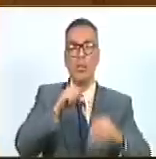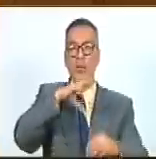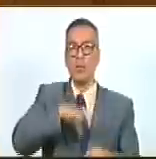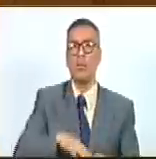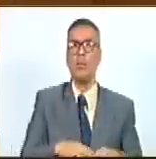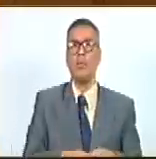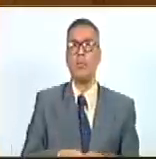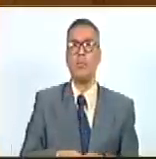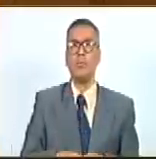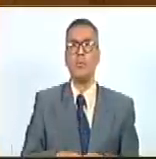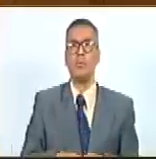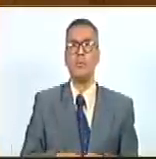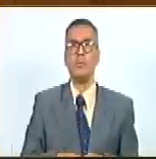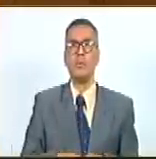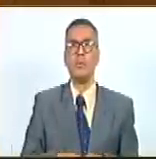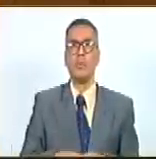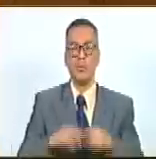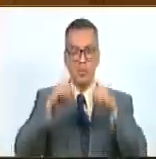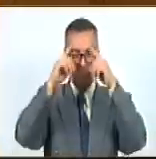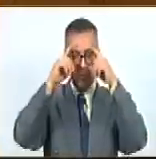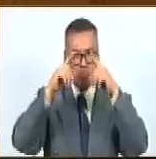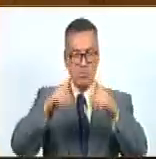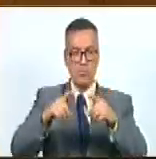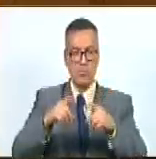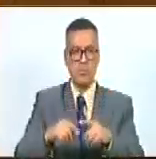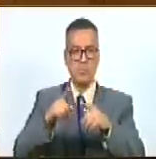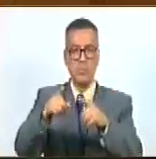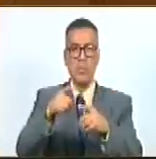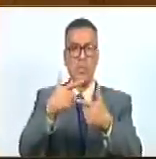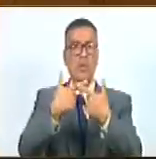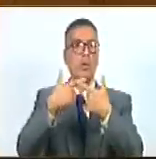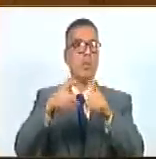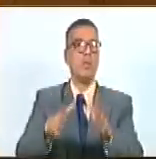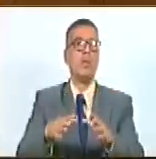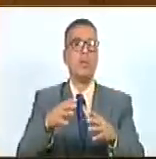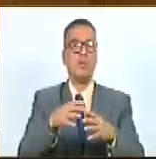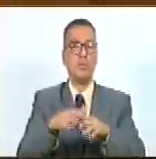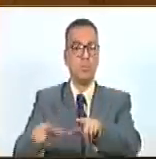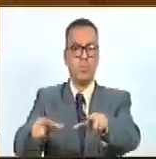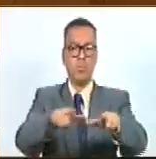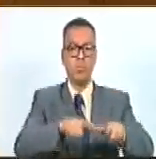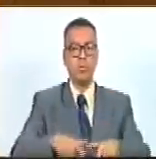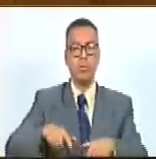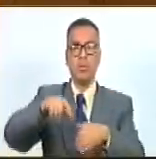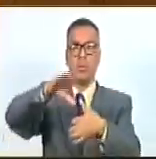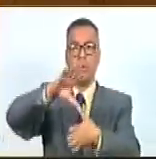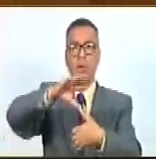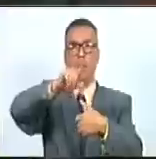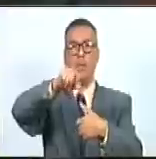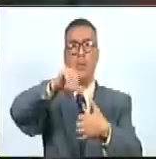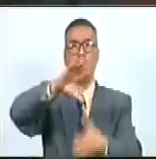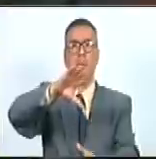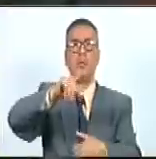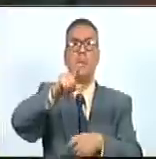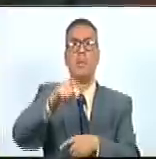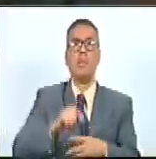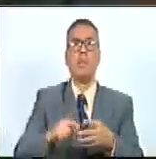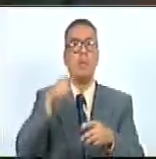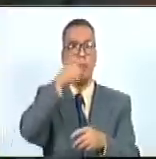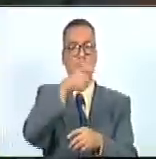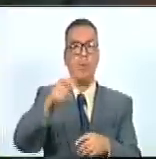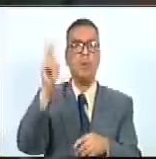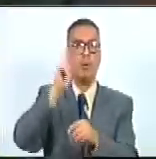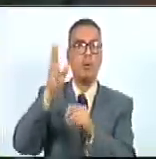se determinó la libertad y soberanía de América del Sur. El pueblo